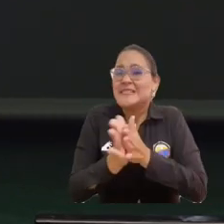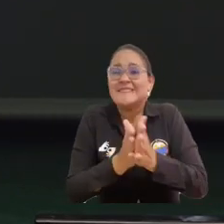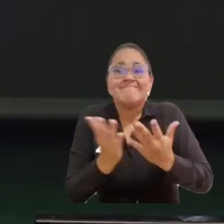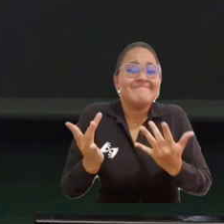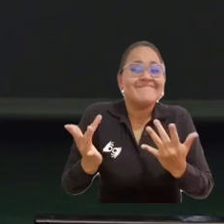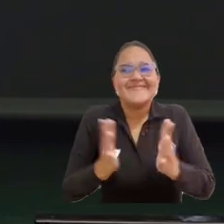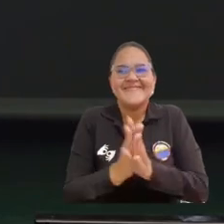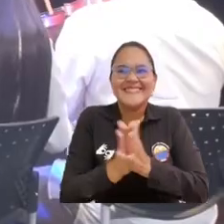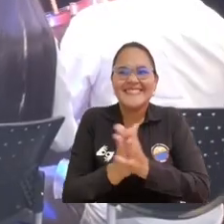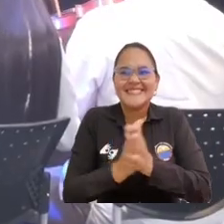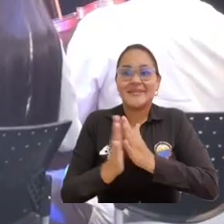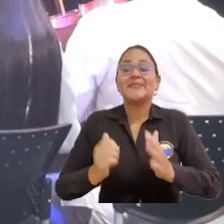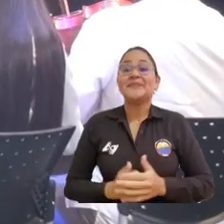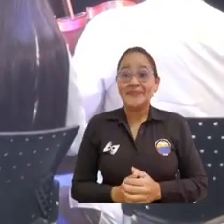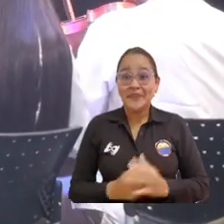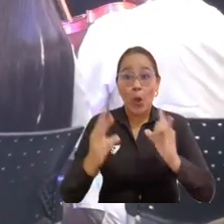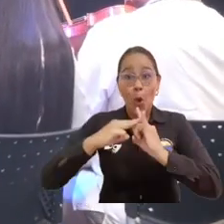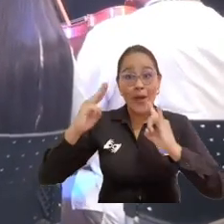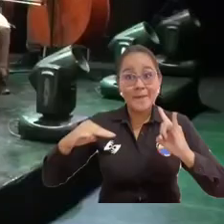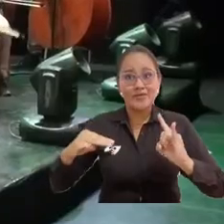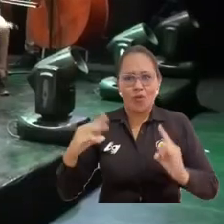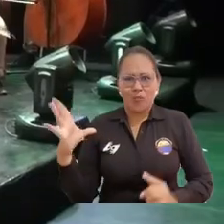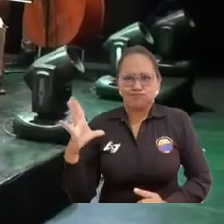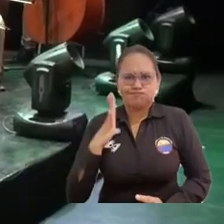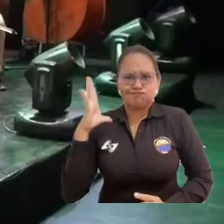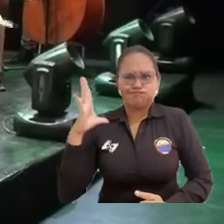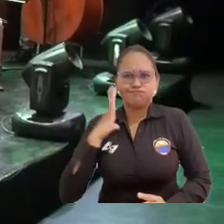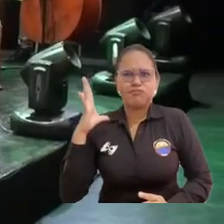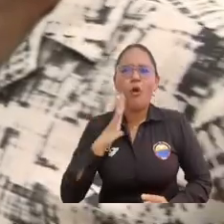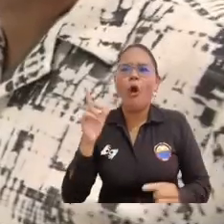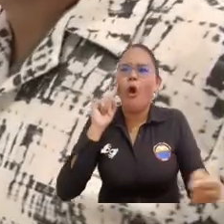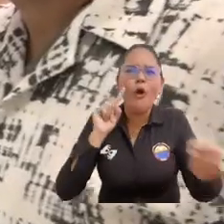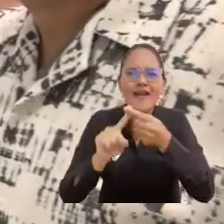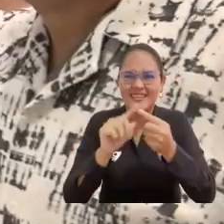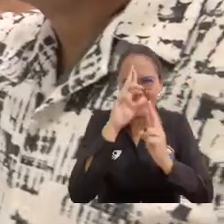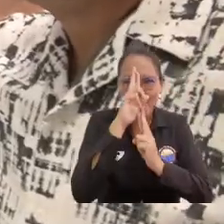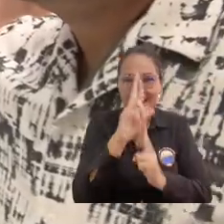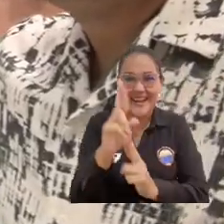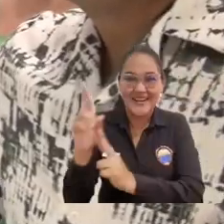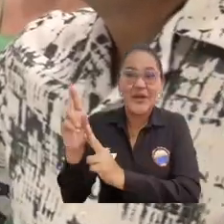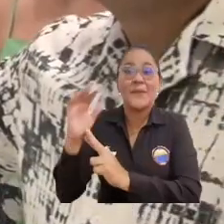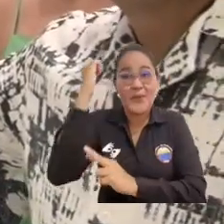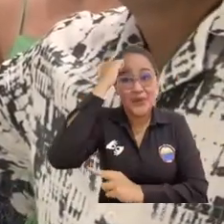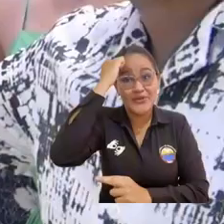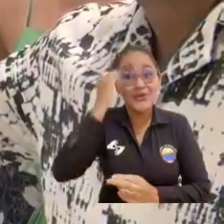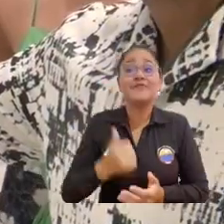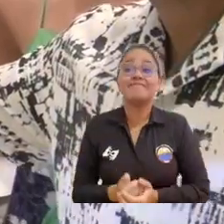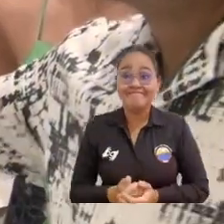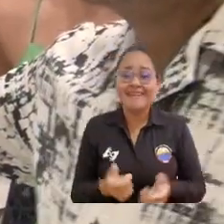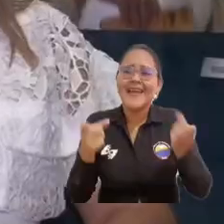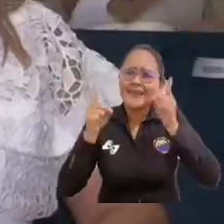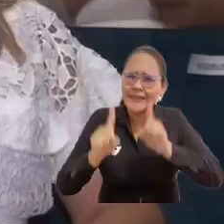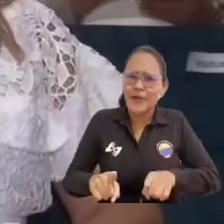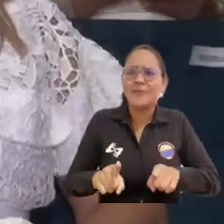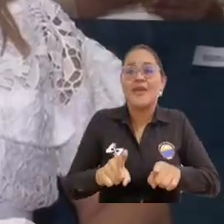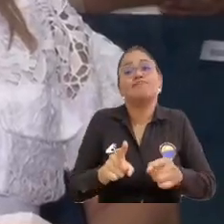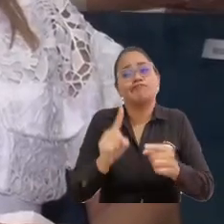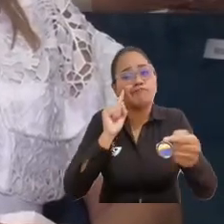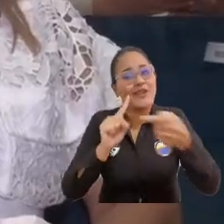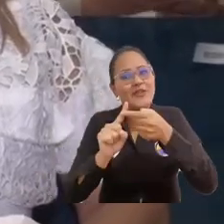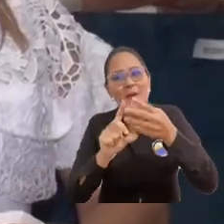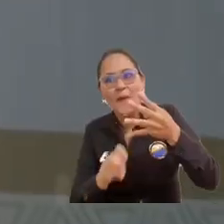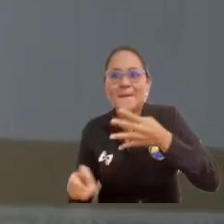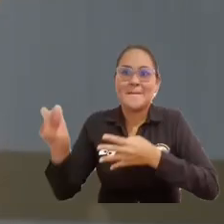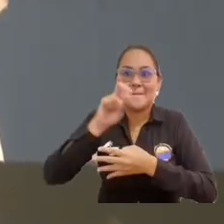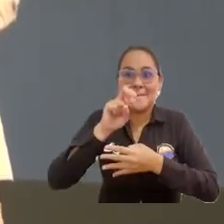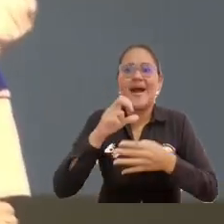esperanza de manera permanente. Uni Magdalena se vistió de gala para exaltar a los docentes en diferentes categorías y además permitir